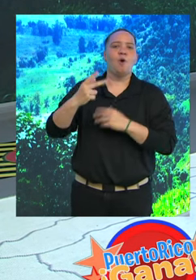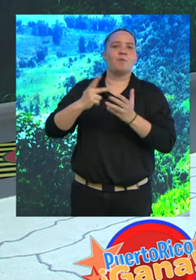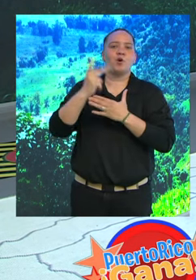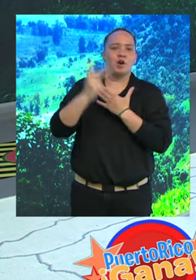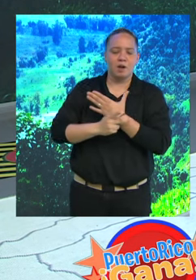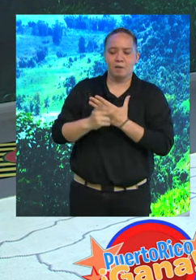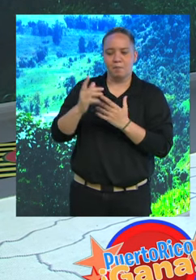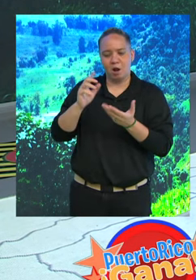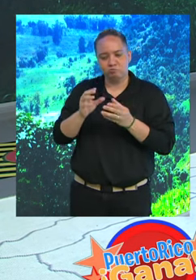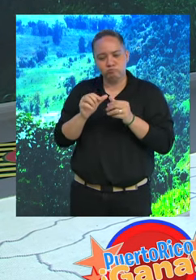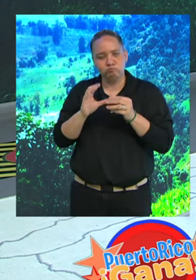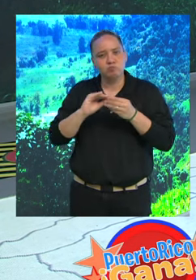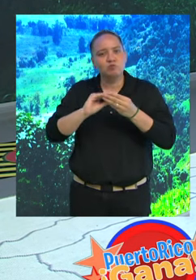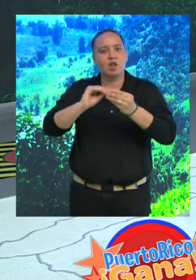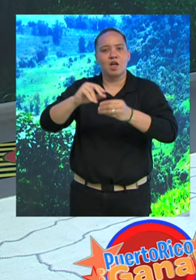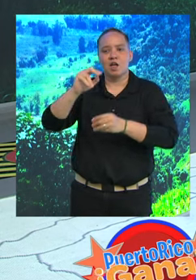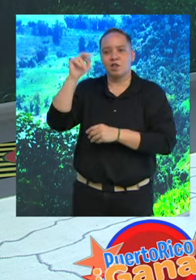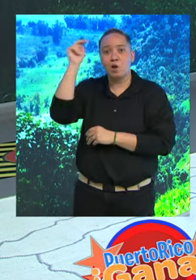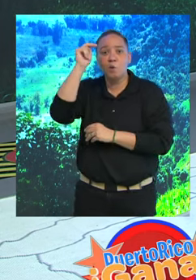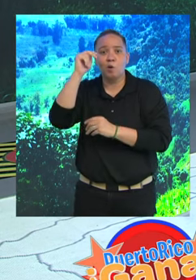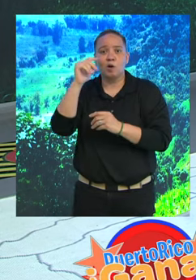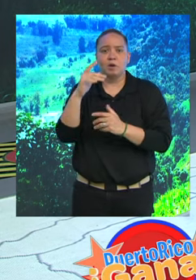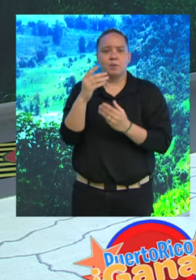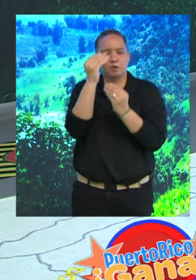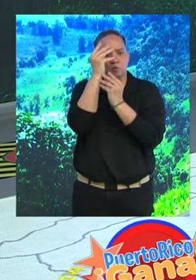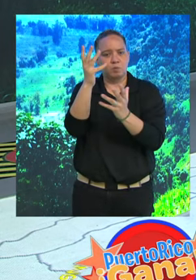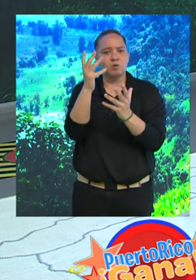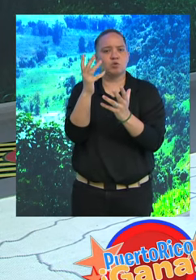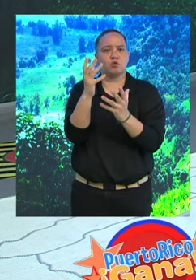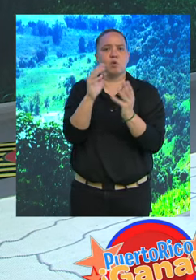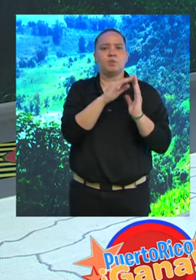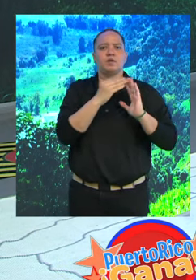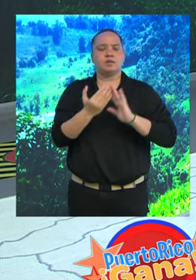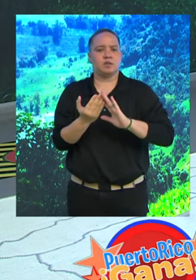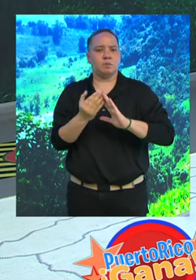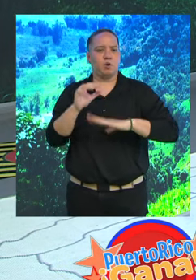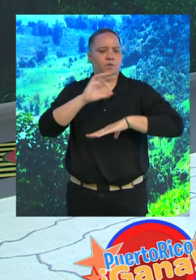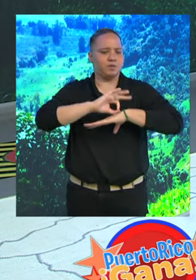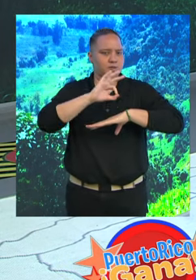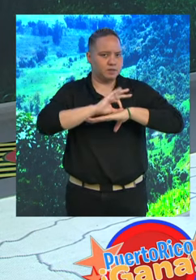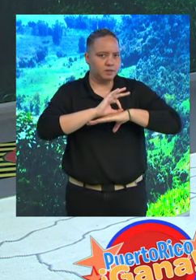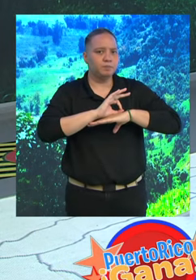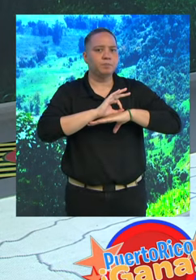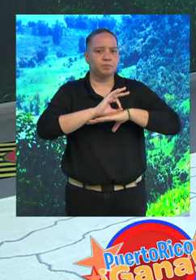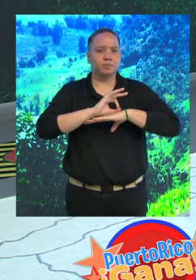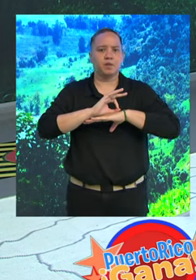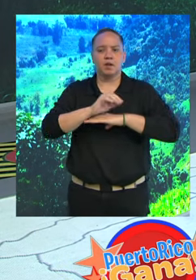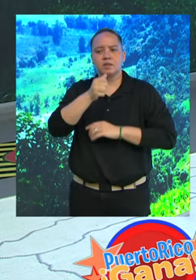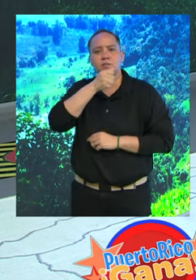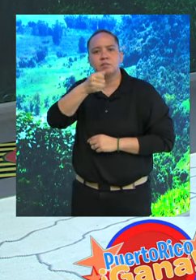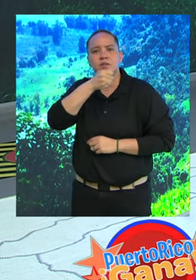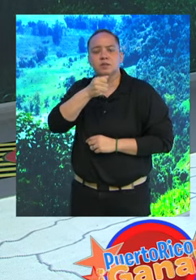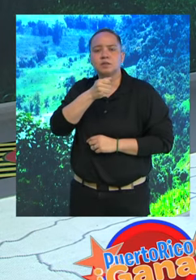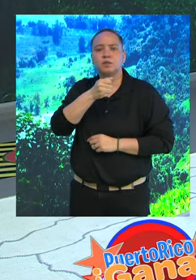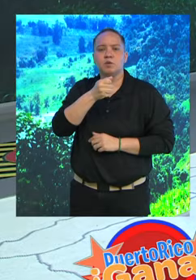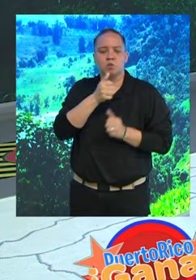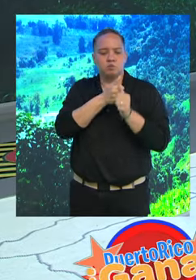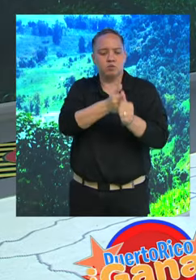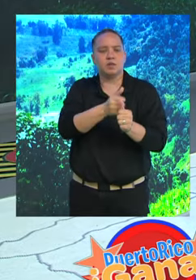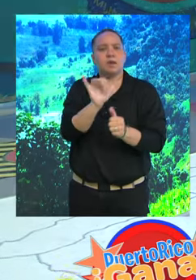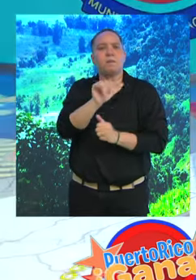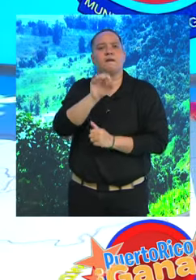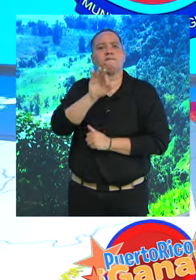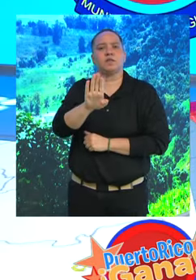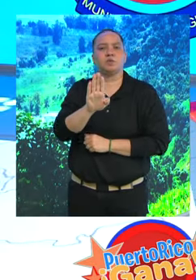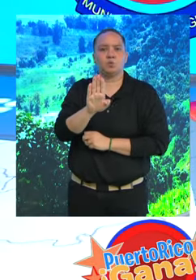Nahuabo, y lo podemos conseguir para más información, el municipio tiene la oficina de... Sí, el municipio tiene su oficina de prensa y comunicaciones, nos pueden seguir por medio de la